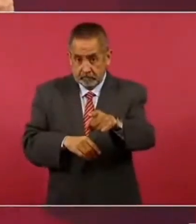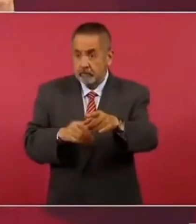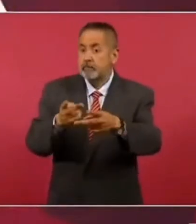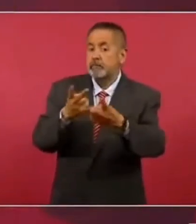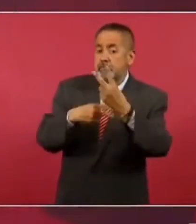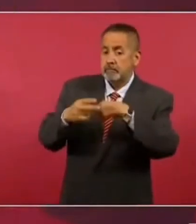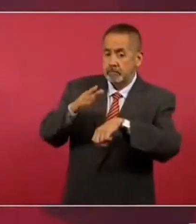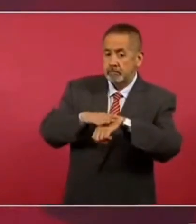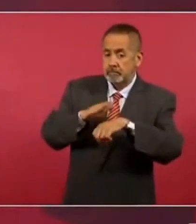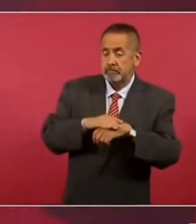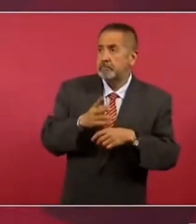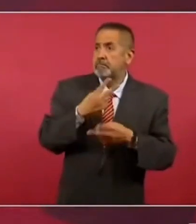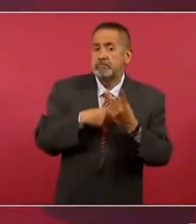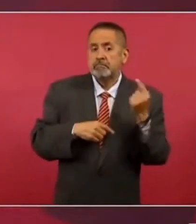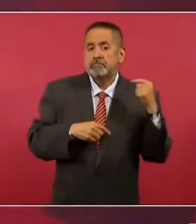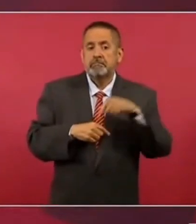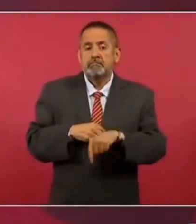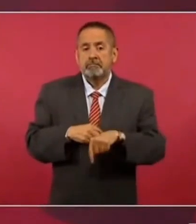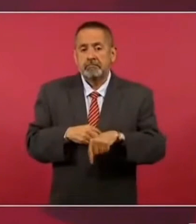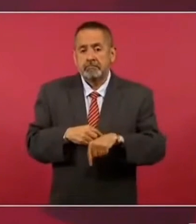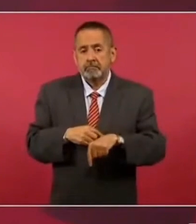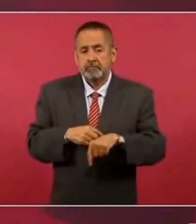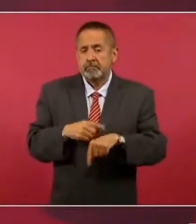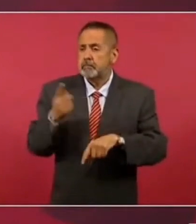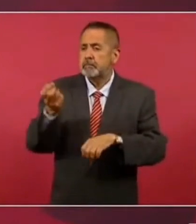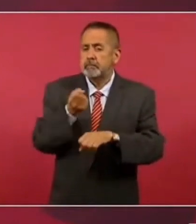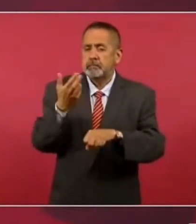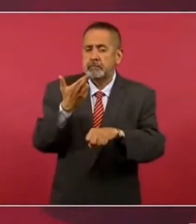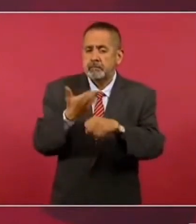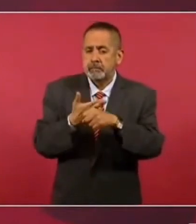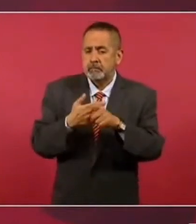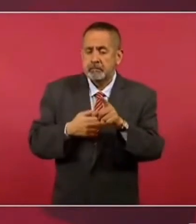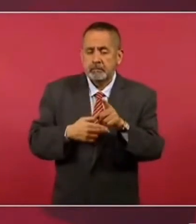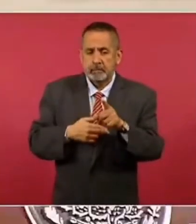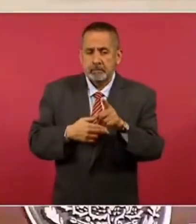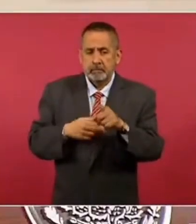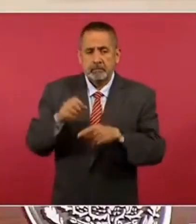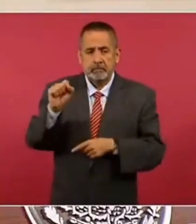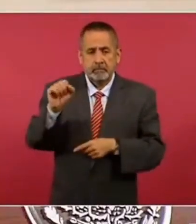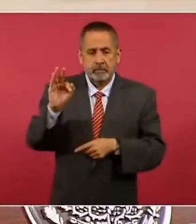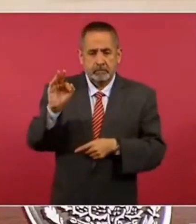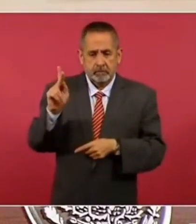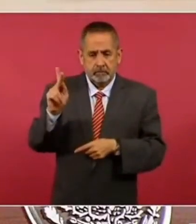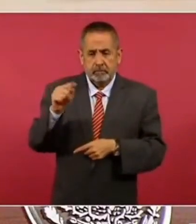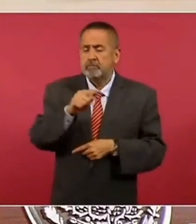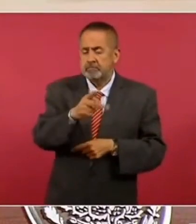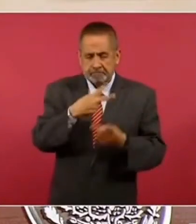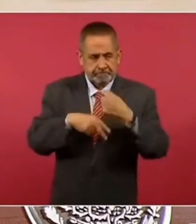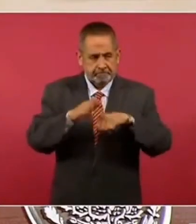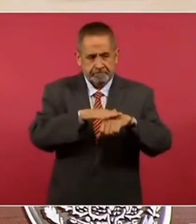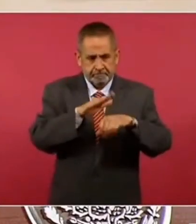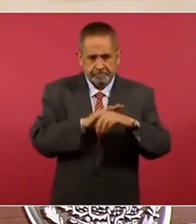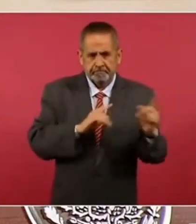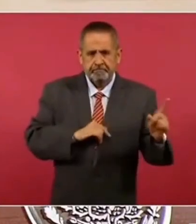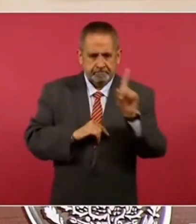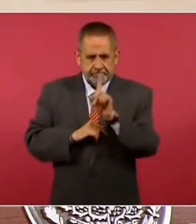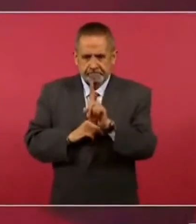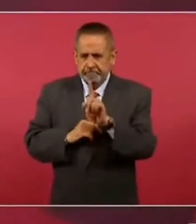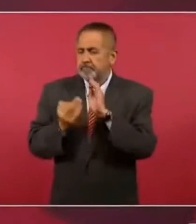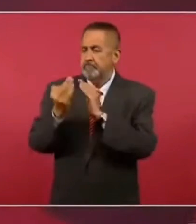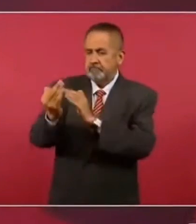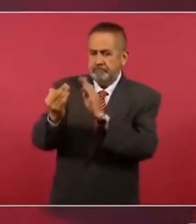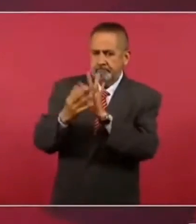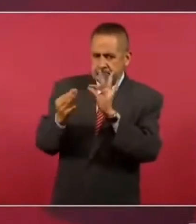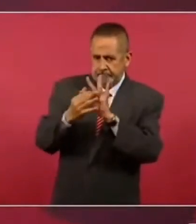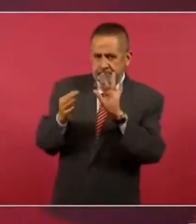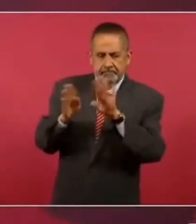venga el secretario de la Función Pública y vamos